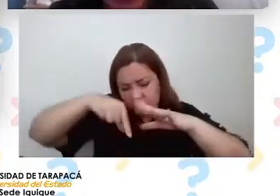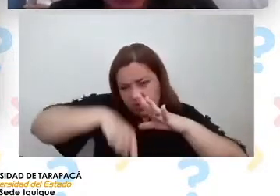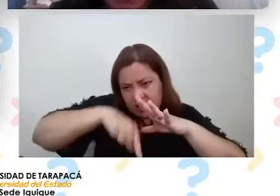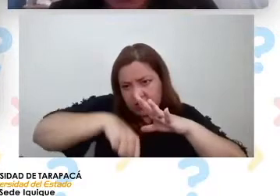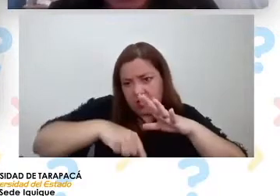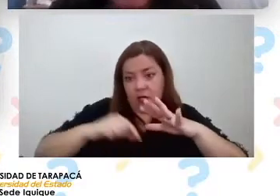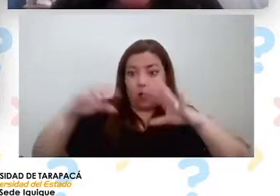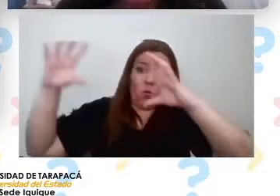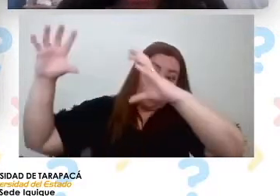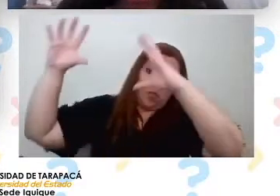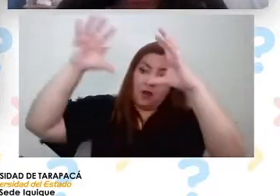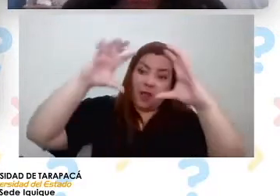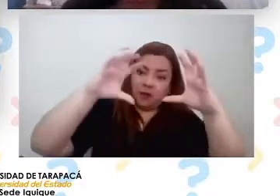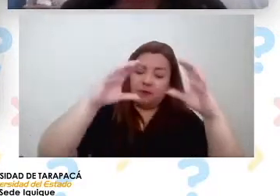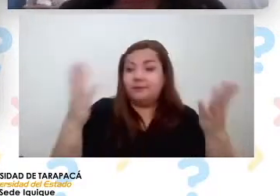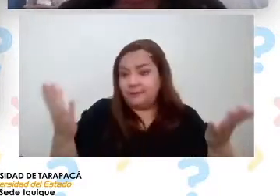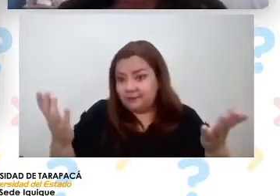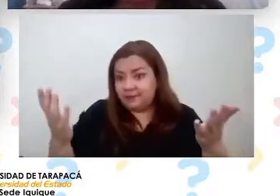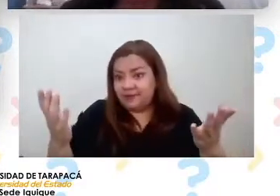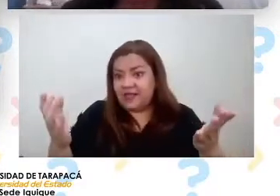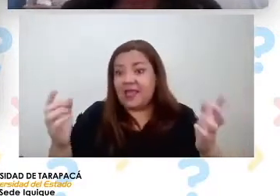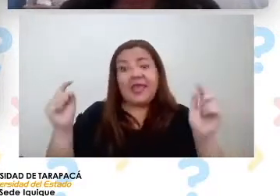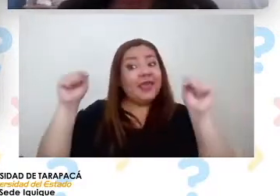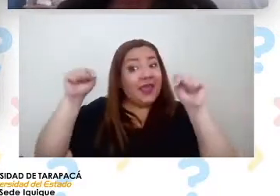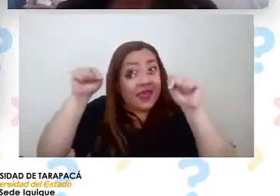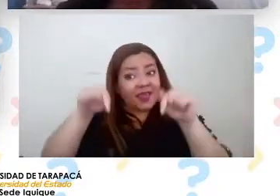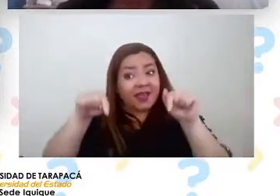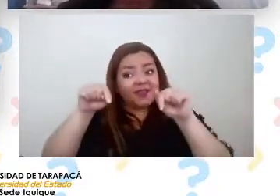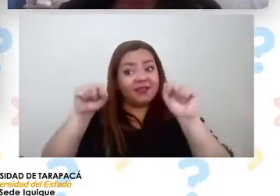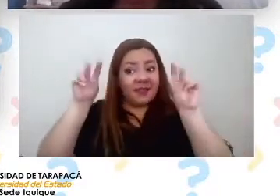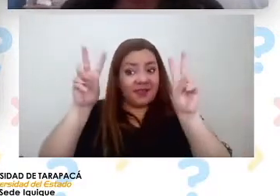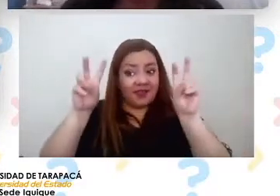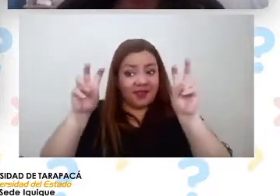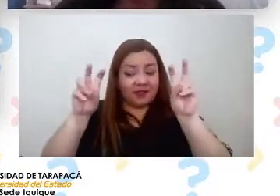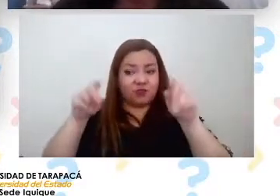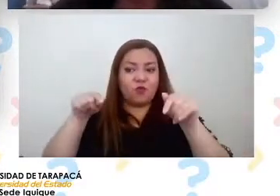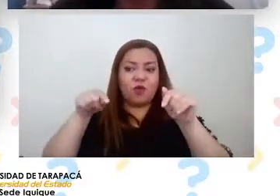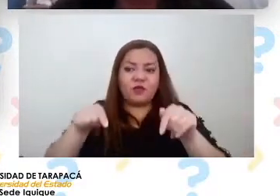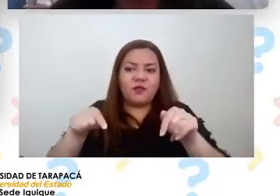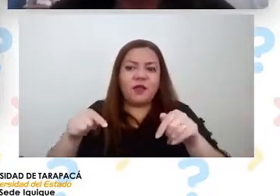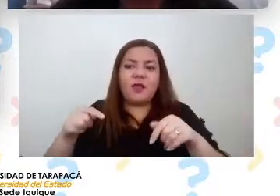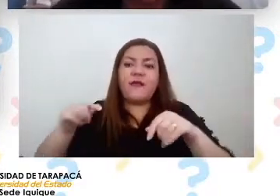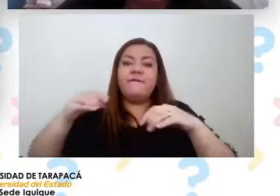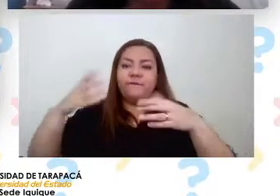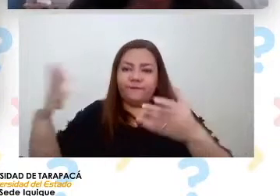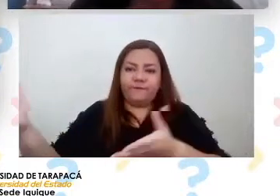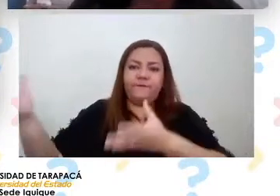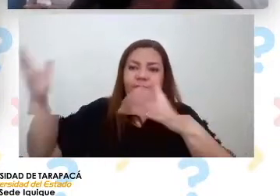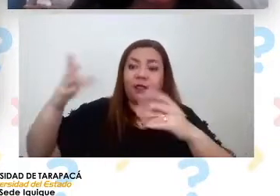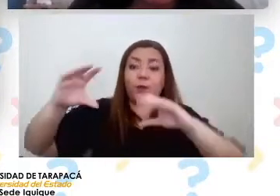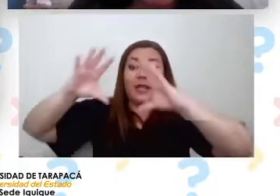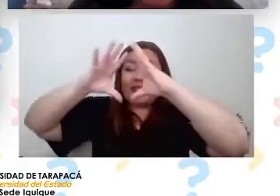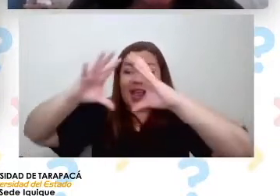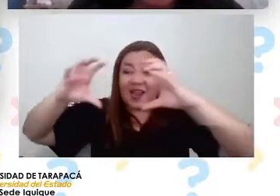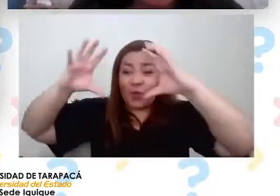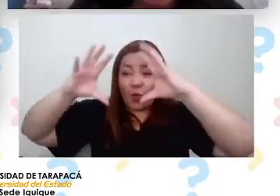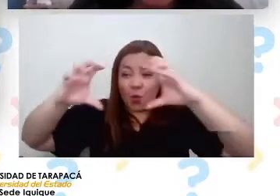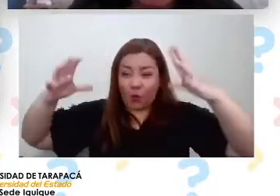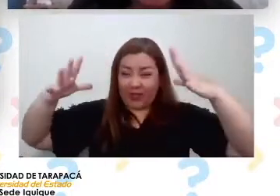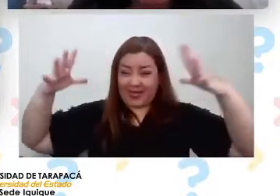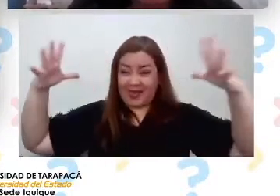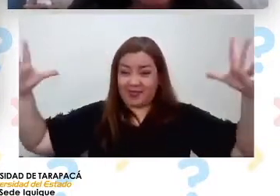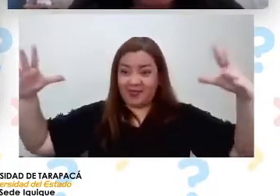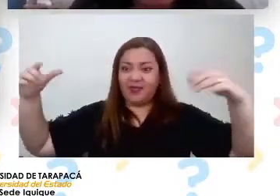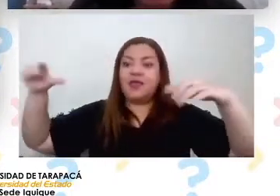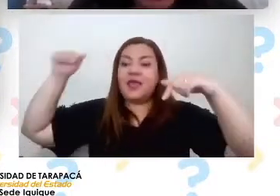vegetación. En este caso, este recurso hídrico viene por esta gran nube, como se observa en estas imágenes.